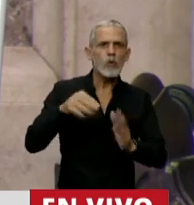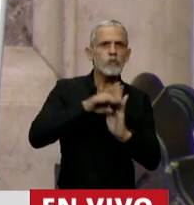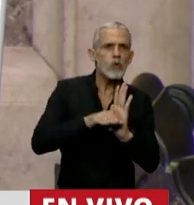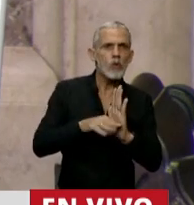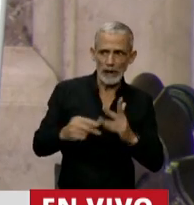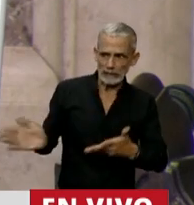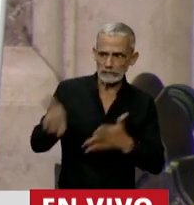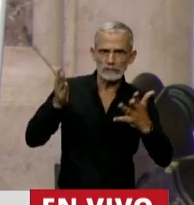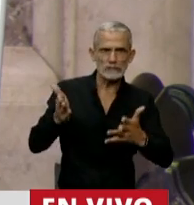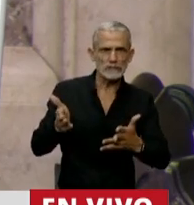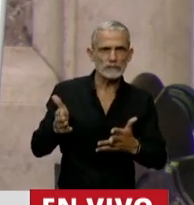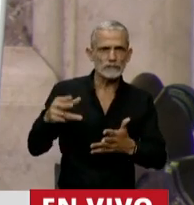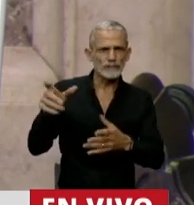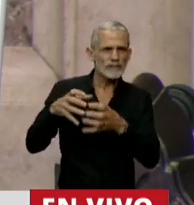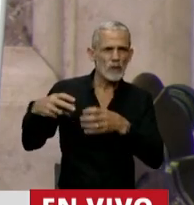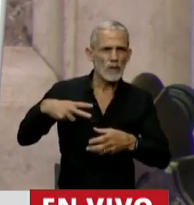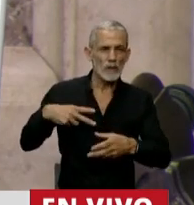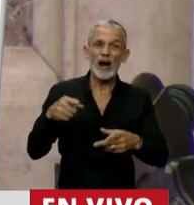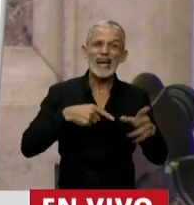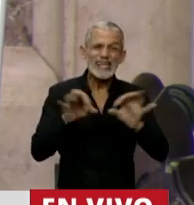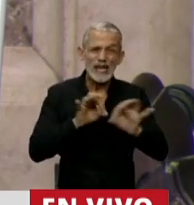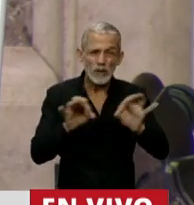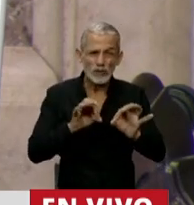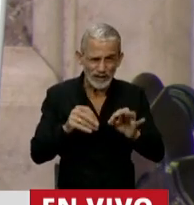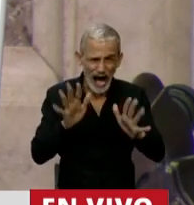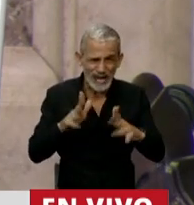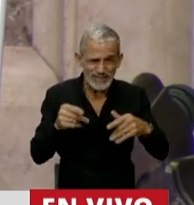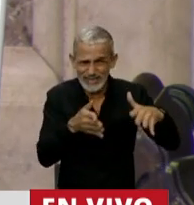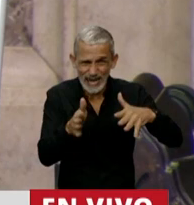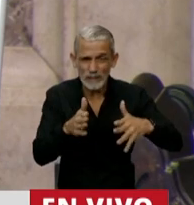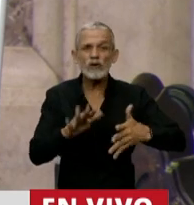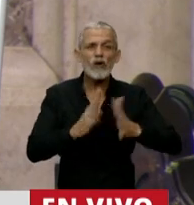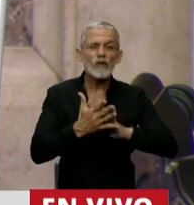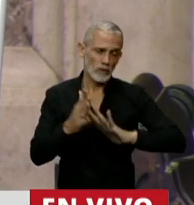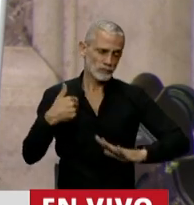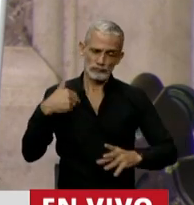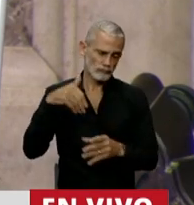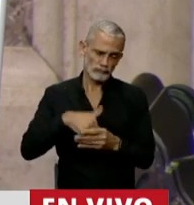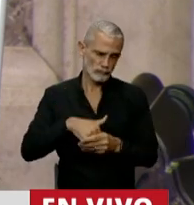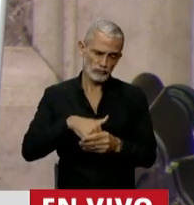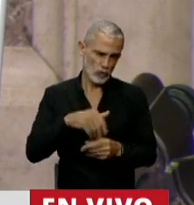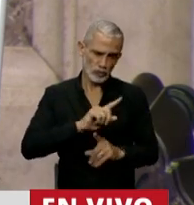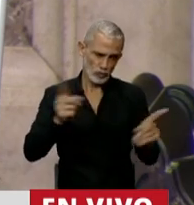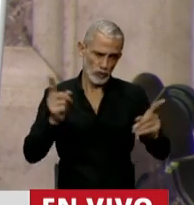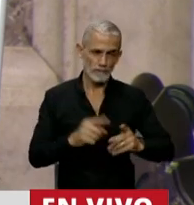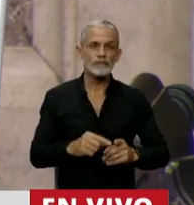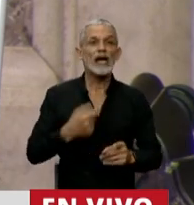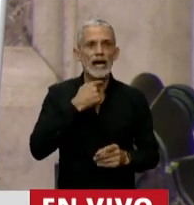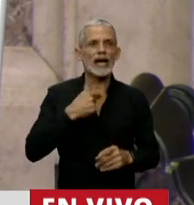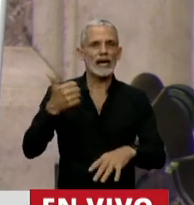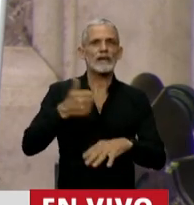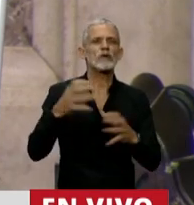para que esto sea así. Este proyecto no va en ese camino y por eso no lo voy a acompañar. Queremos sesiones